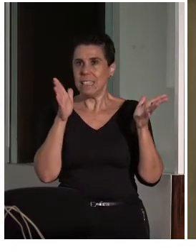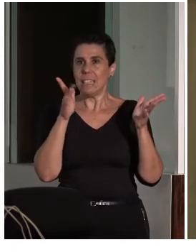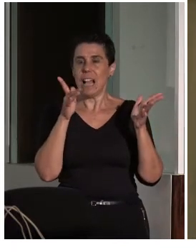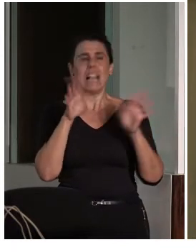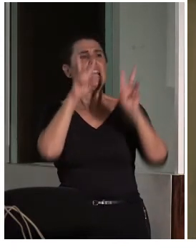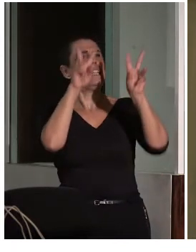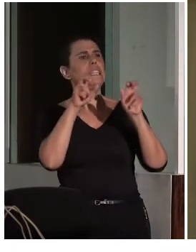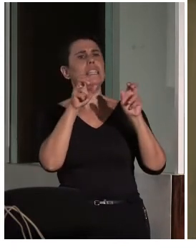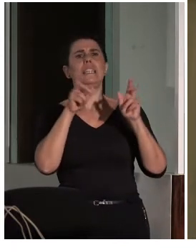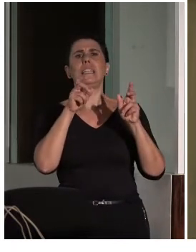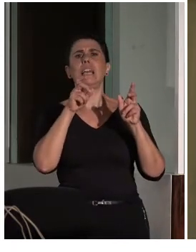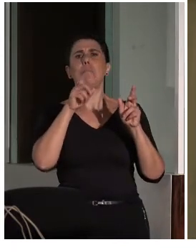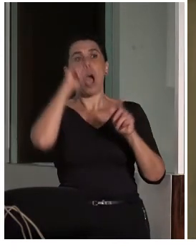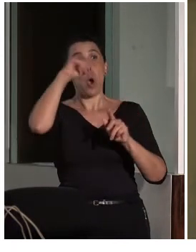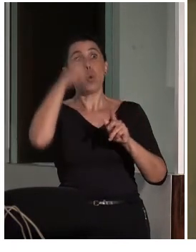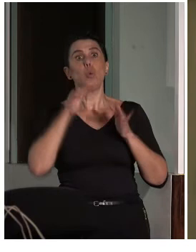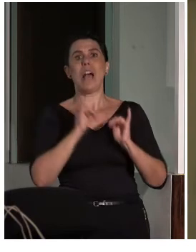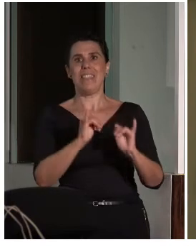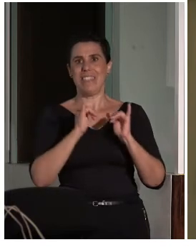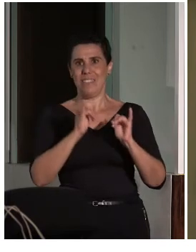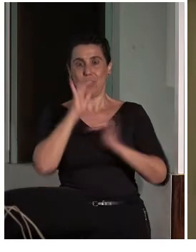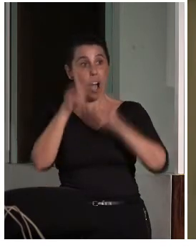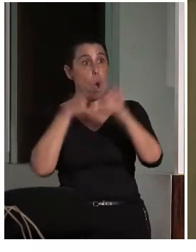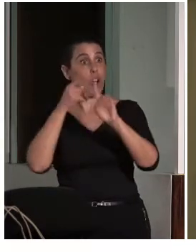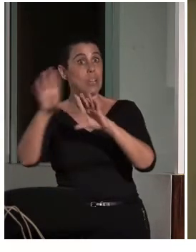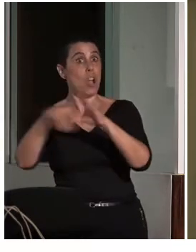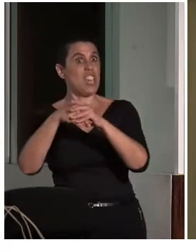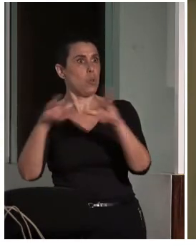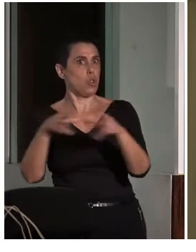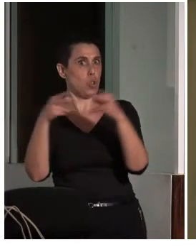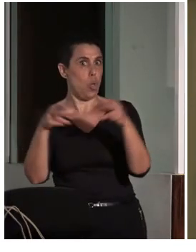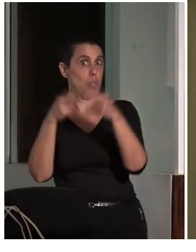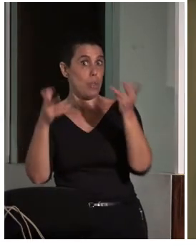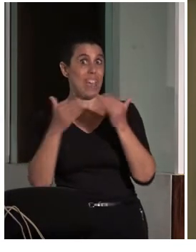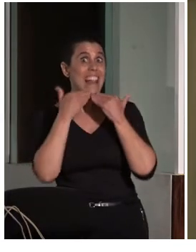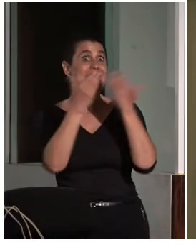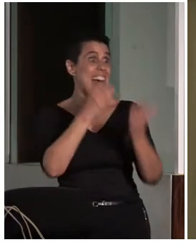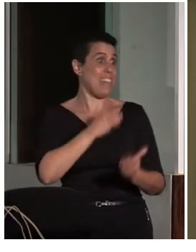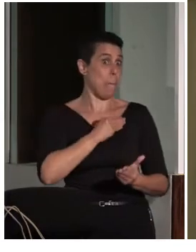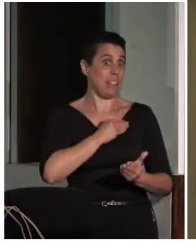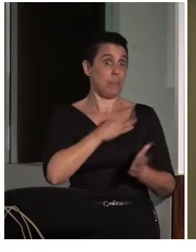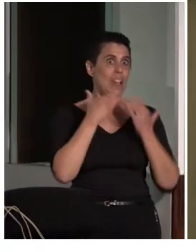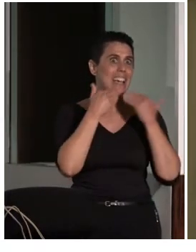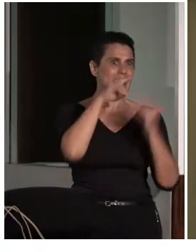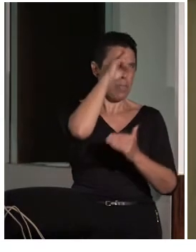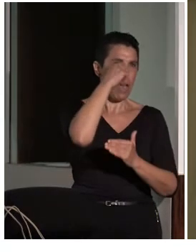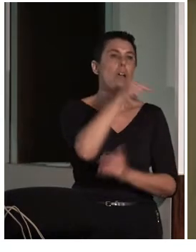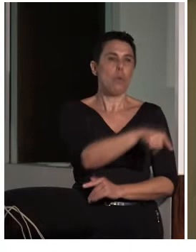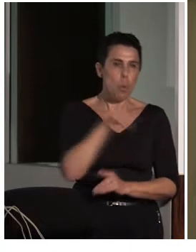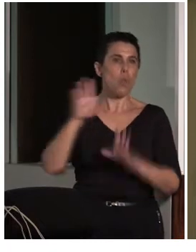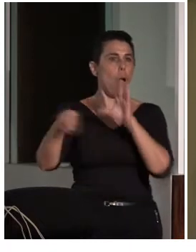cultural para la inclusión social, que a través del patrimonio y de la cultura creo que es una herramienta muy importante. ¿Por qué?